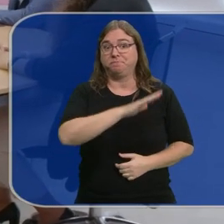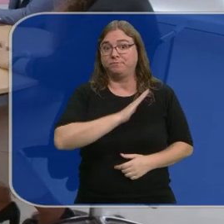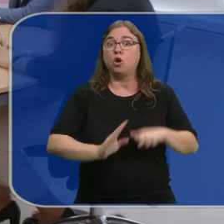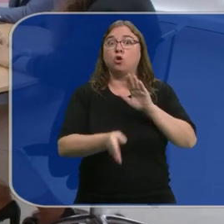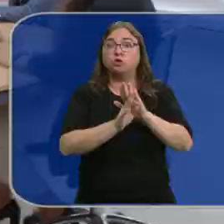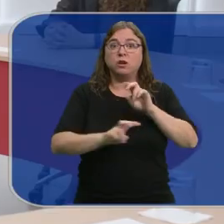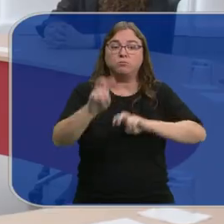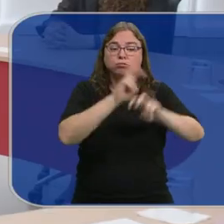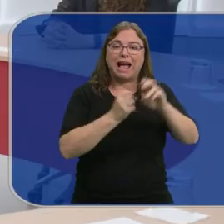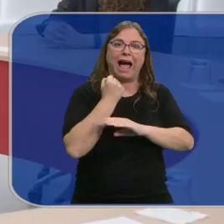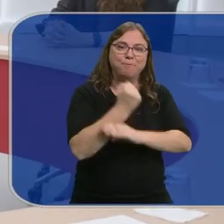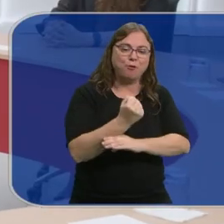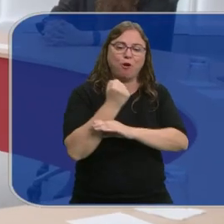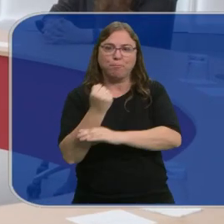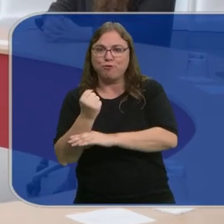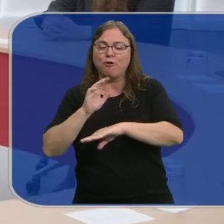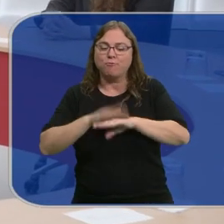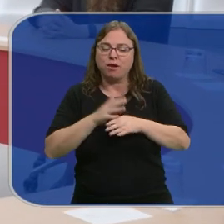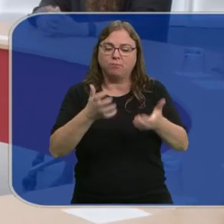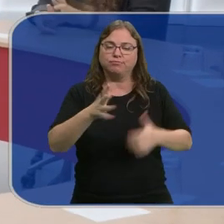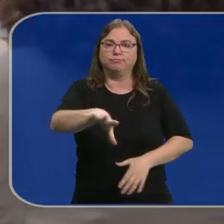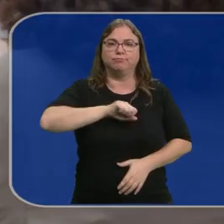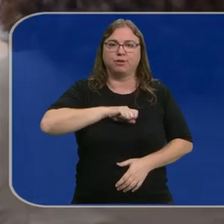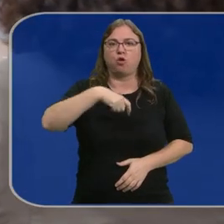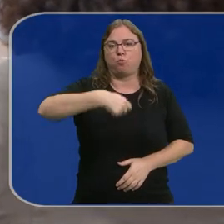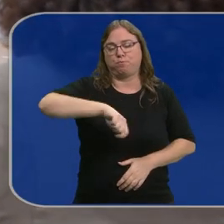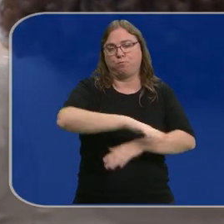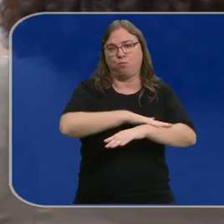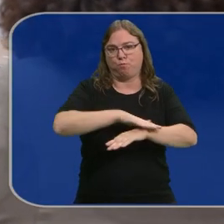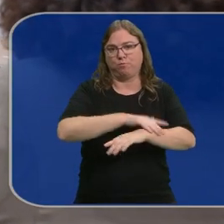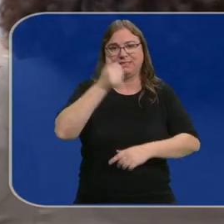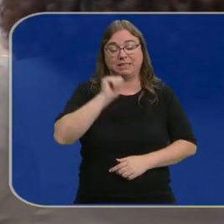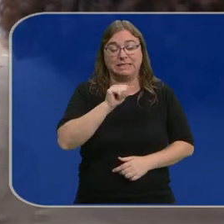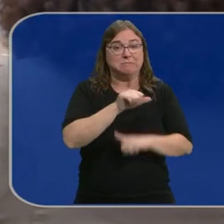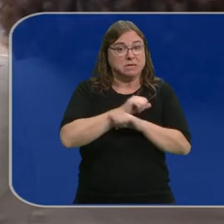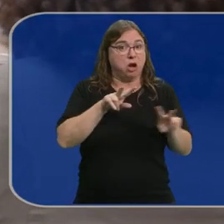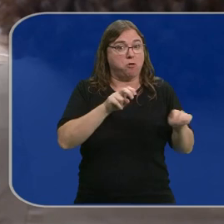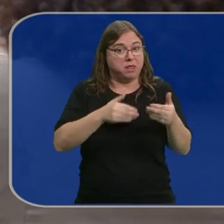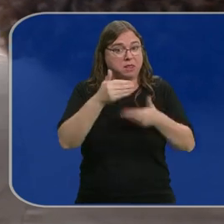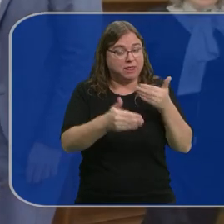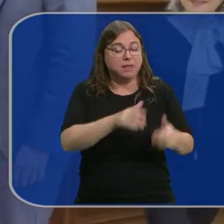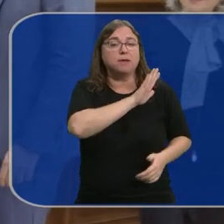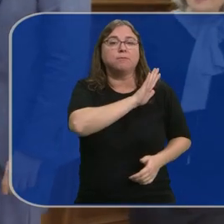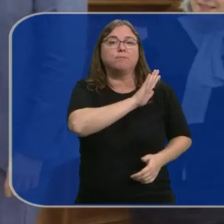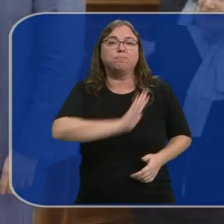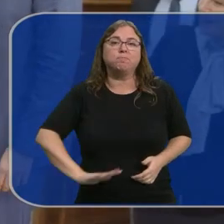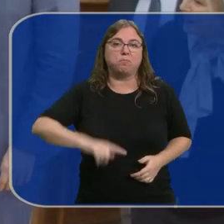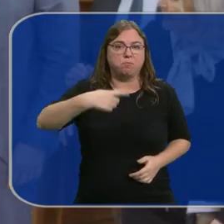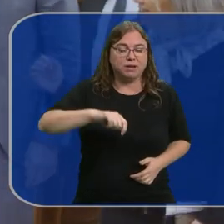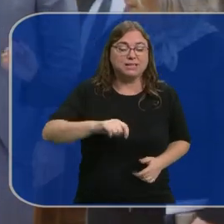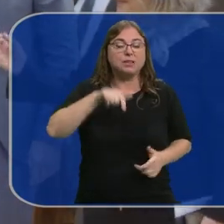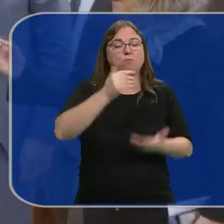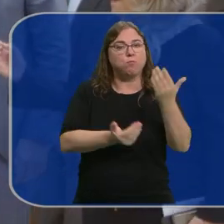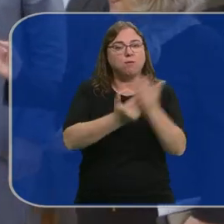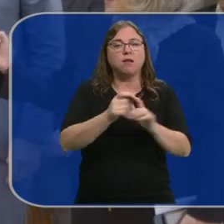continúa la búsqueda de apoyos para sacar adelante la investidura de Pedro Sánchez. A la espera de novedades, el presidente del Gobierno en funciones se ha reunido esta mañana con